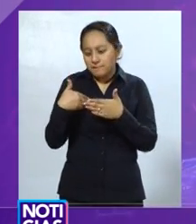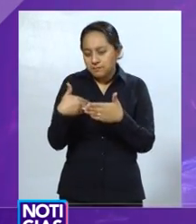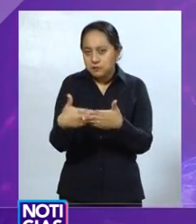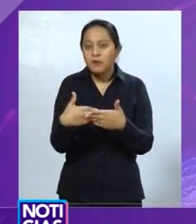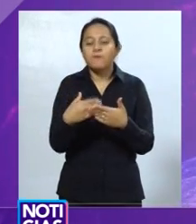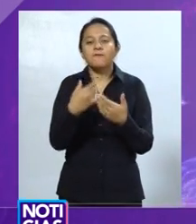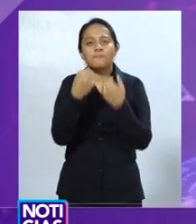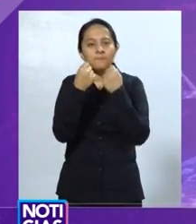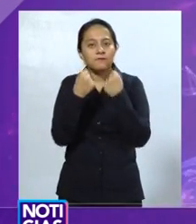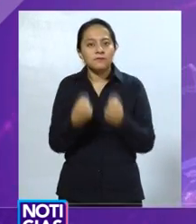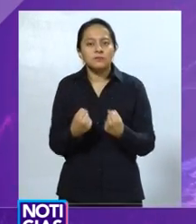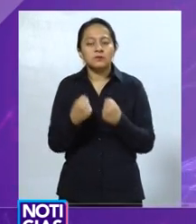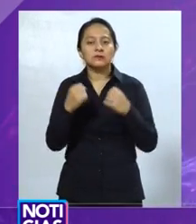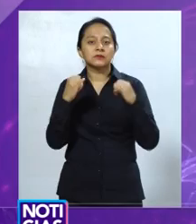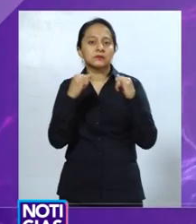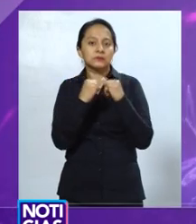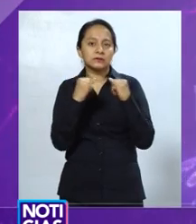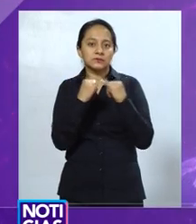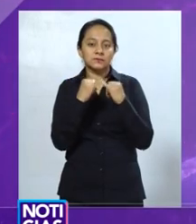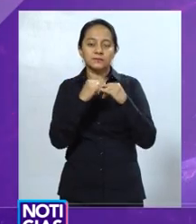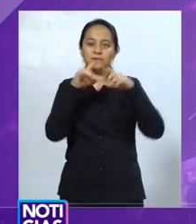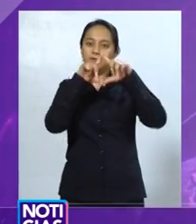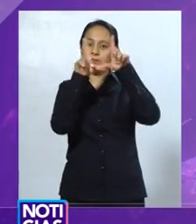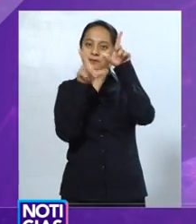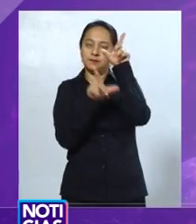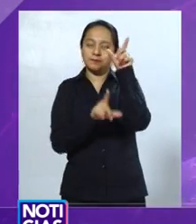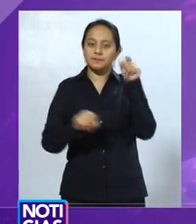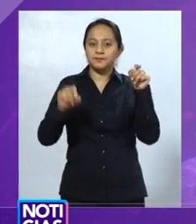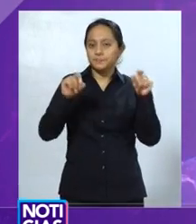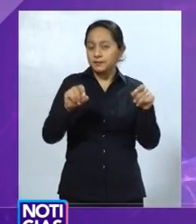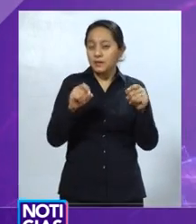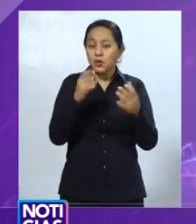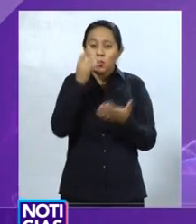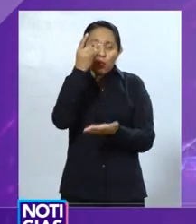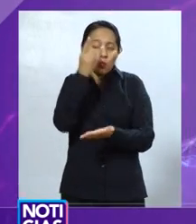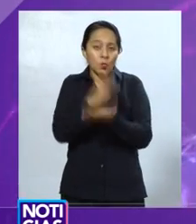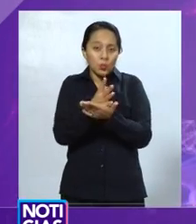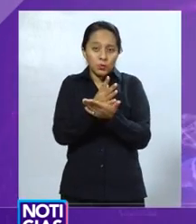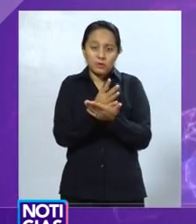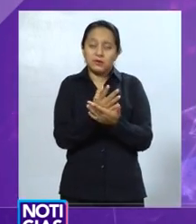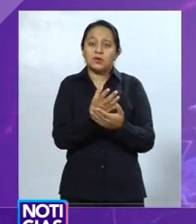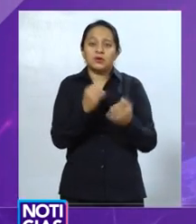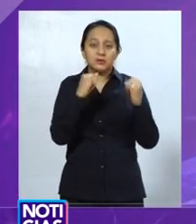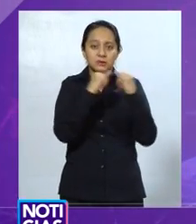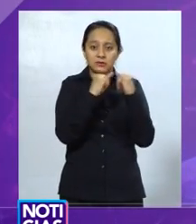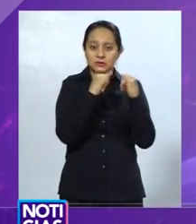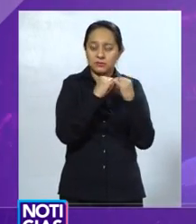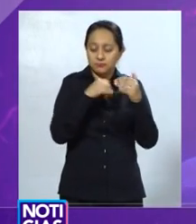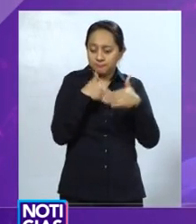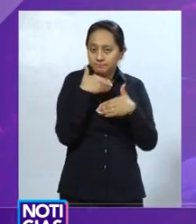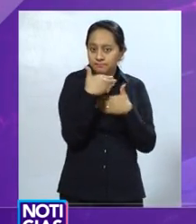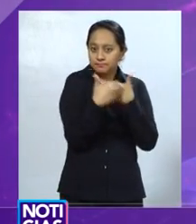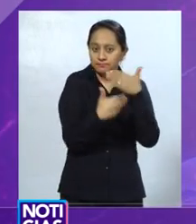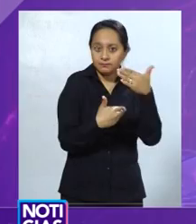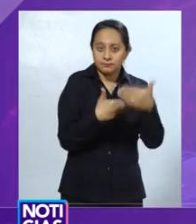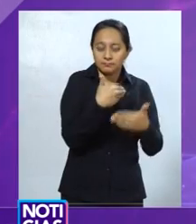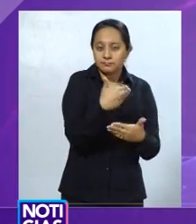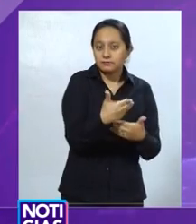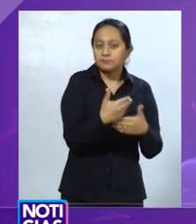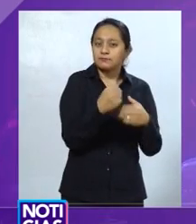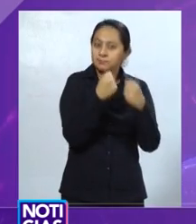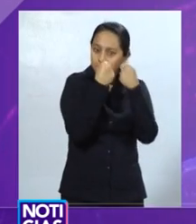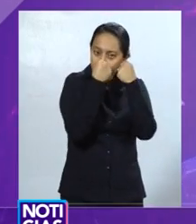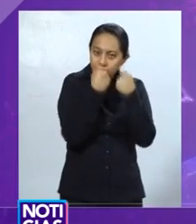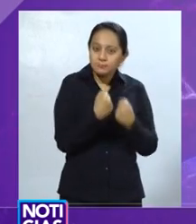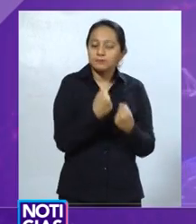para que de manera articulada podamos sumar esfuerzos los tres órdenes de gobierno. Muchas gracias, señor formador,